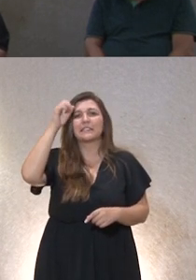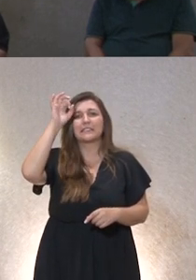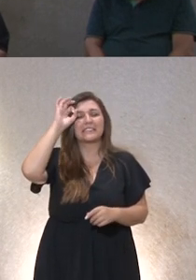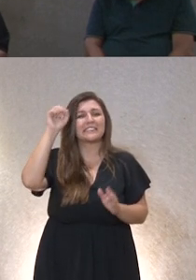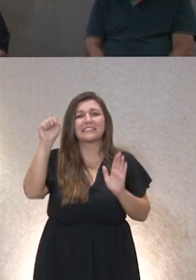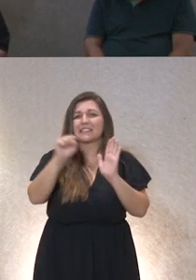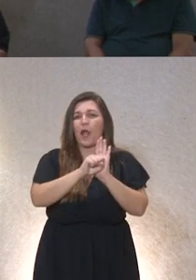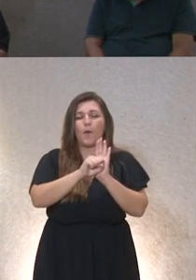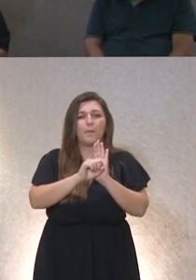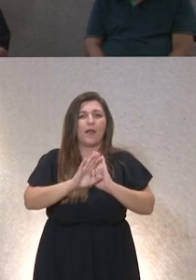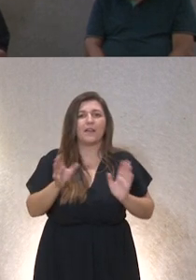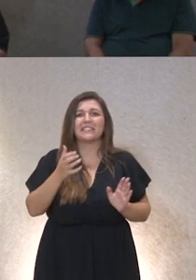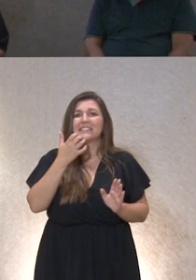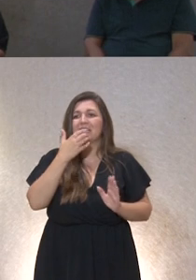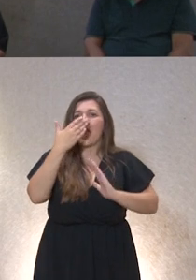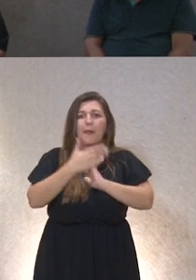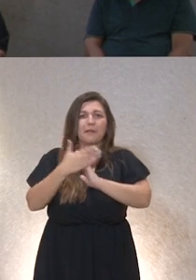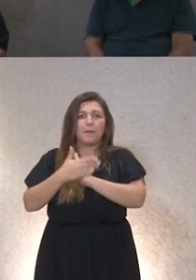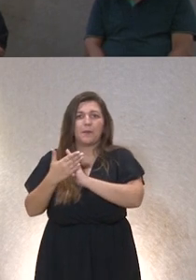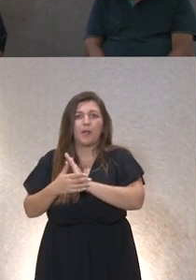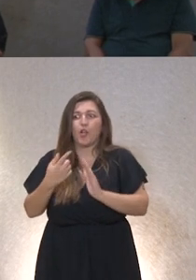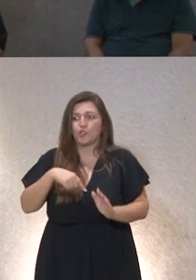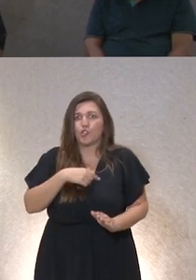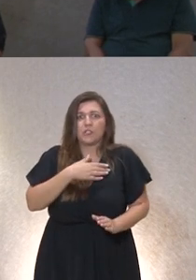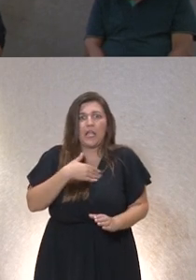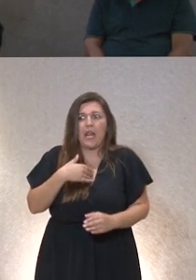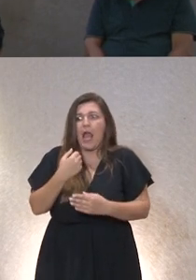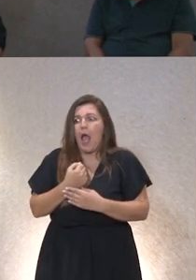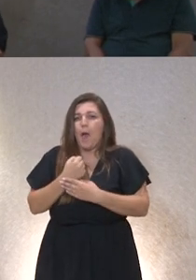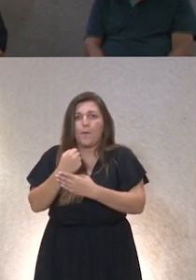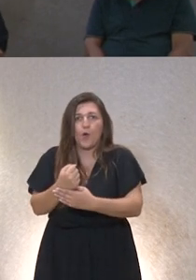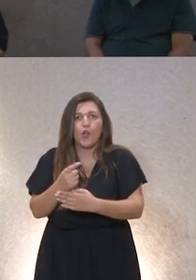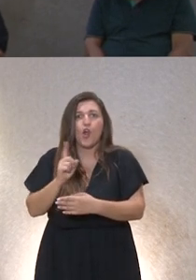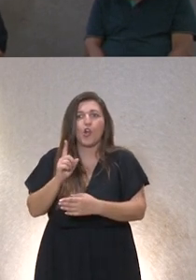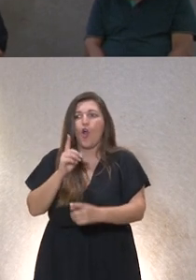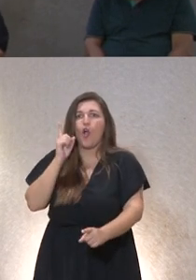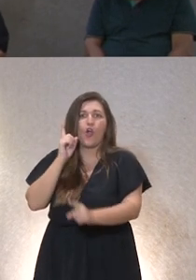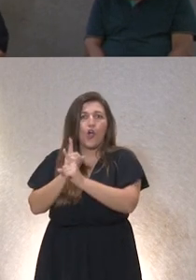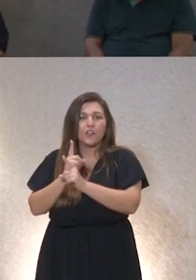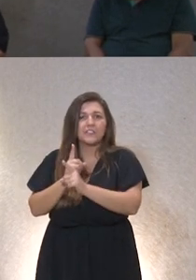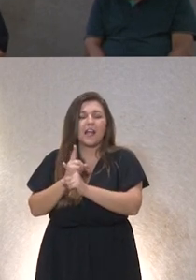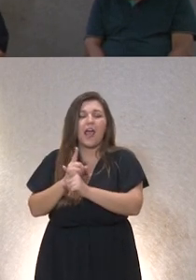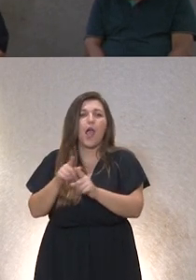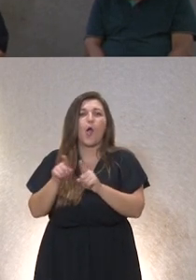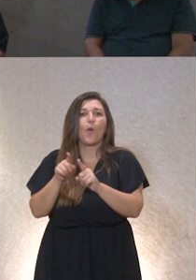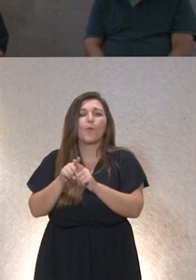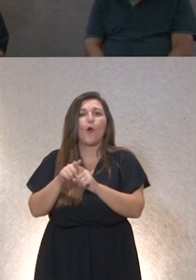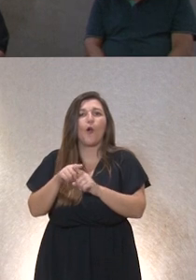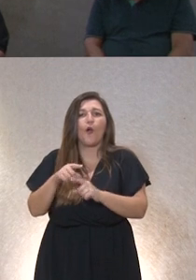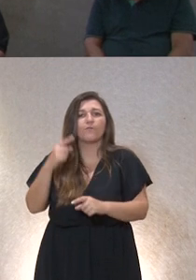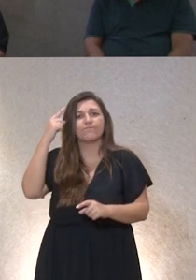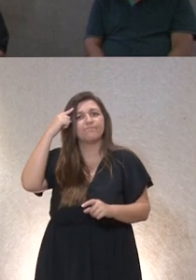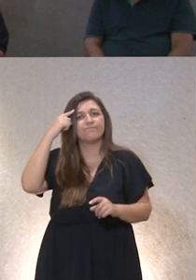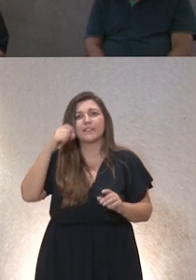que aparecen en su vida no queríamos ser personas de apoyo que apoyasen en una vida con traumas ¿no? o que generásemos más trauma con nuestros modos de